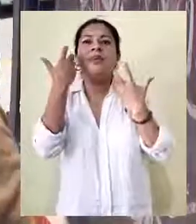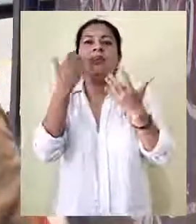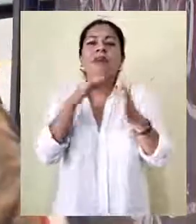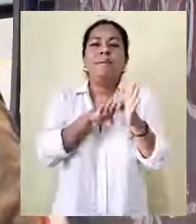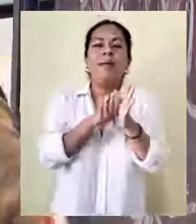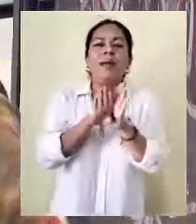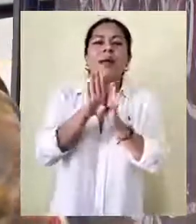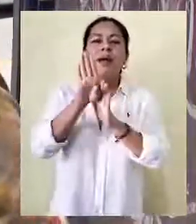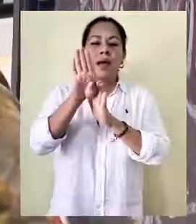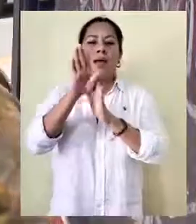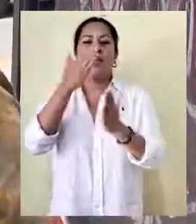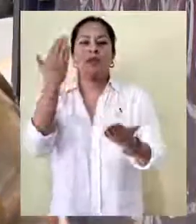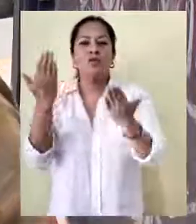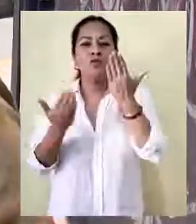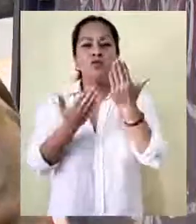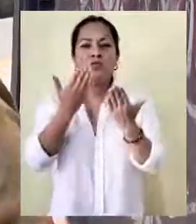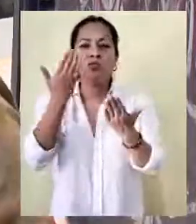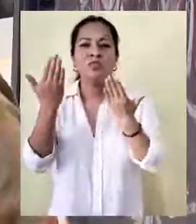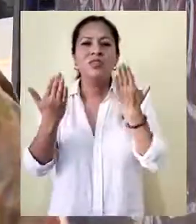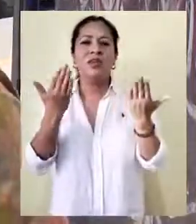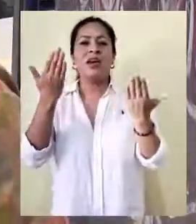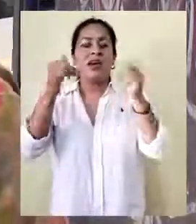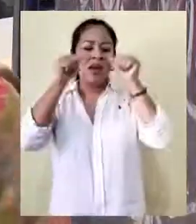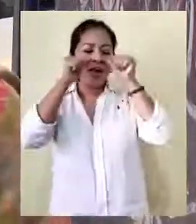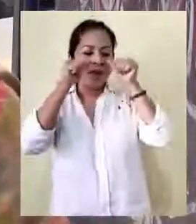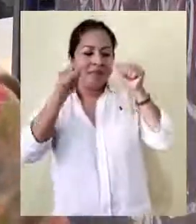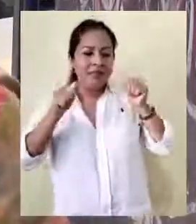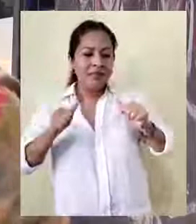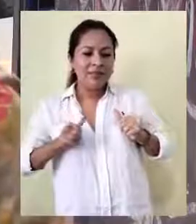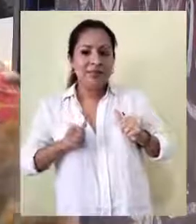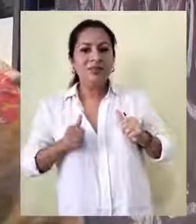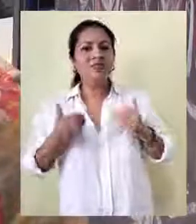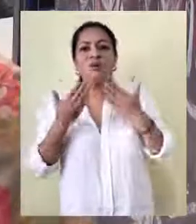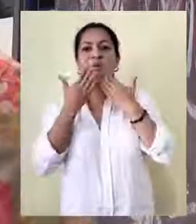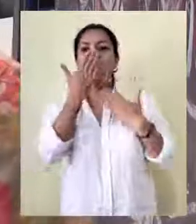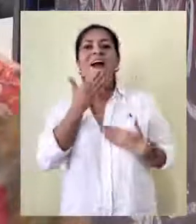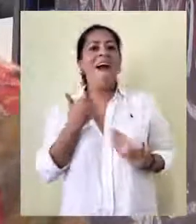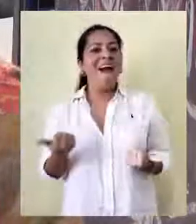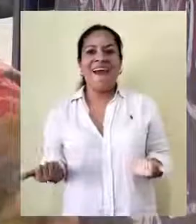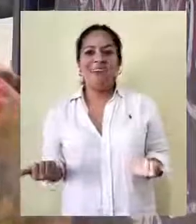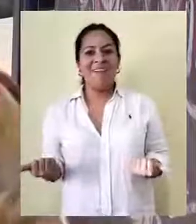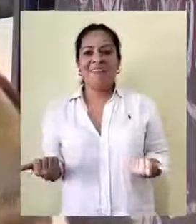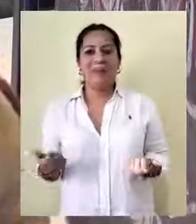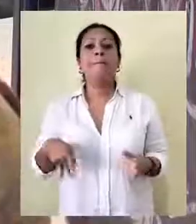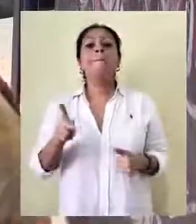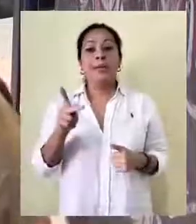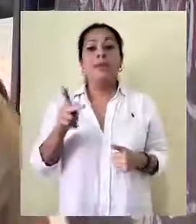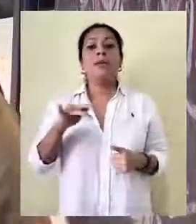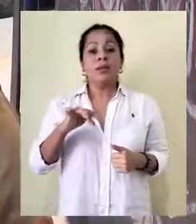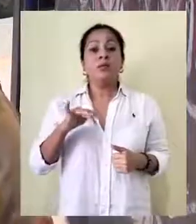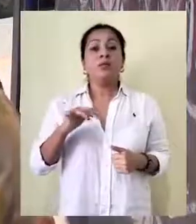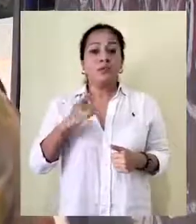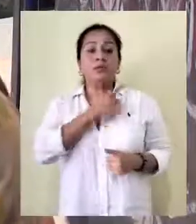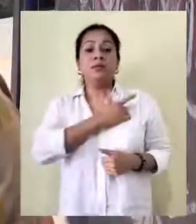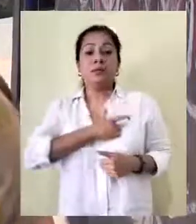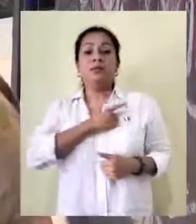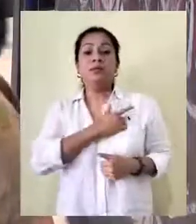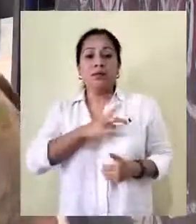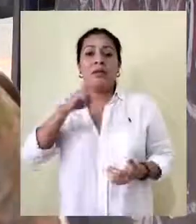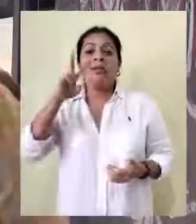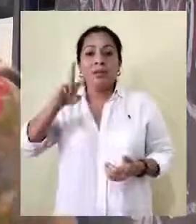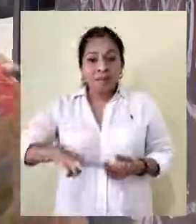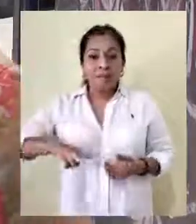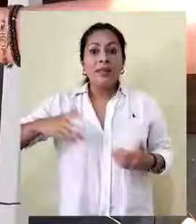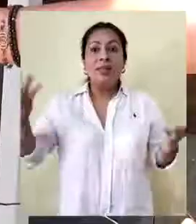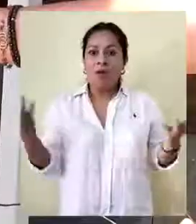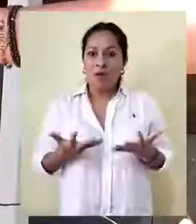estudiar, quieren tener esa atención, o sea, no la tienen. Le digo, pero sí, me gustaría que verdaderamente lo